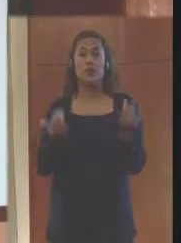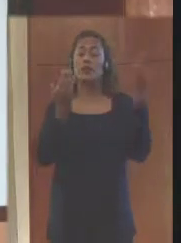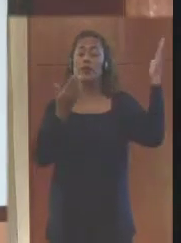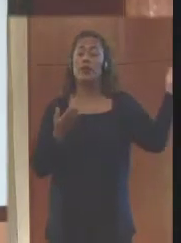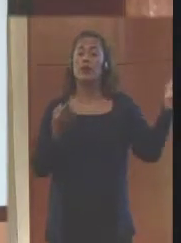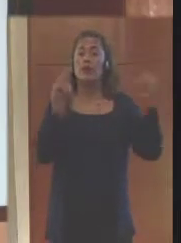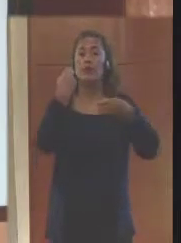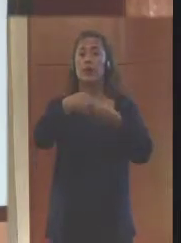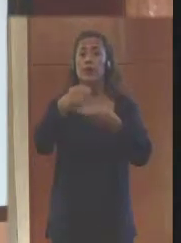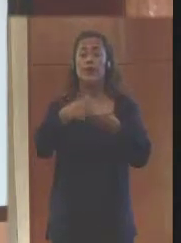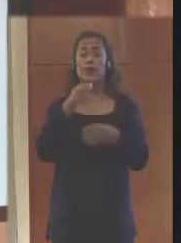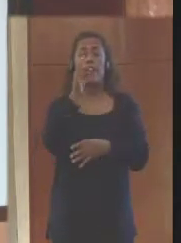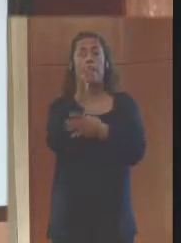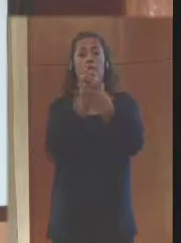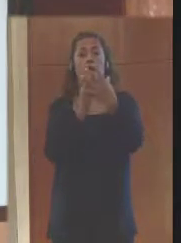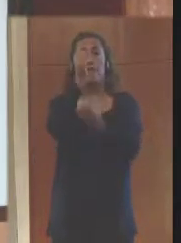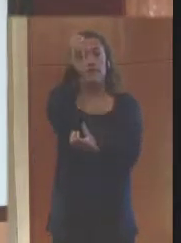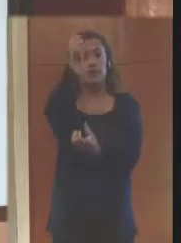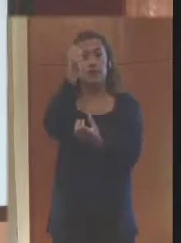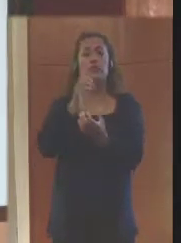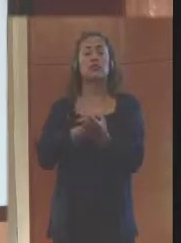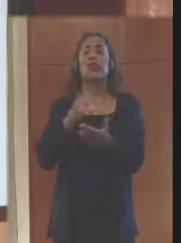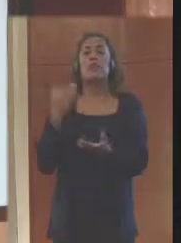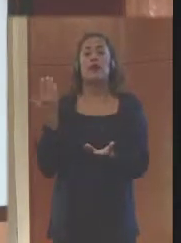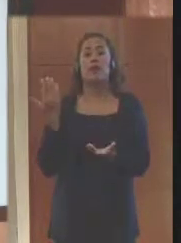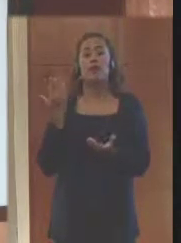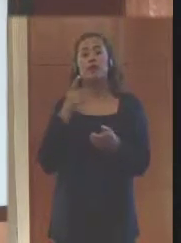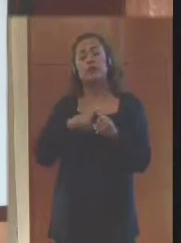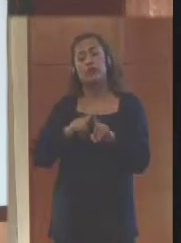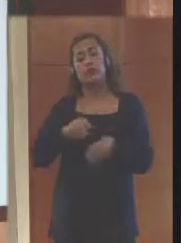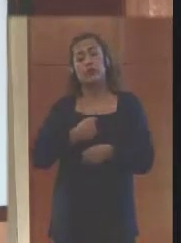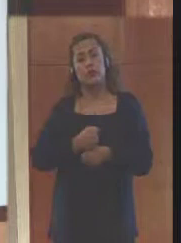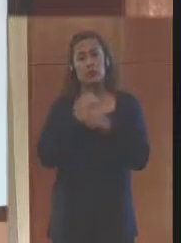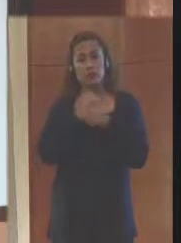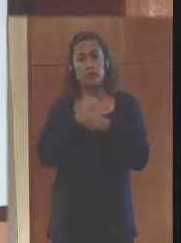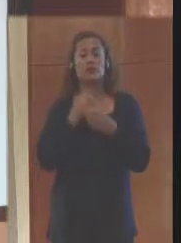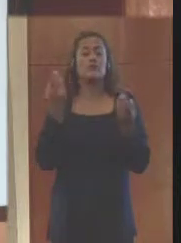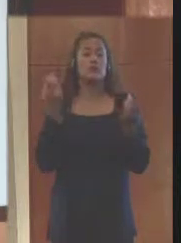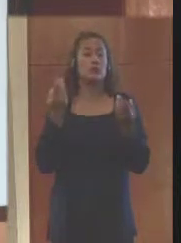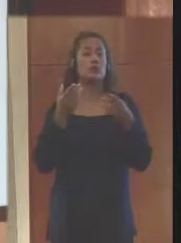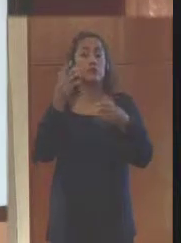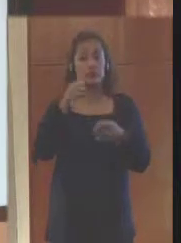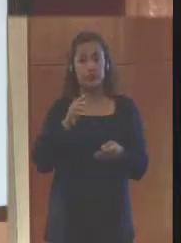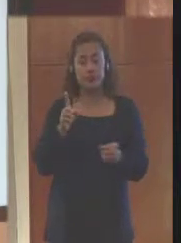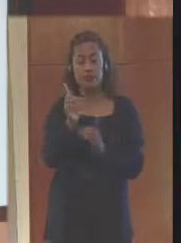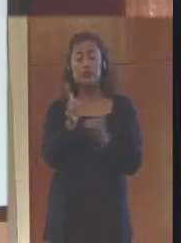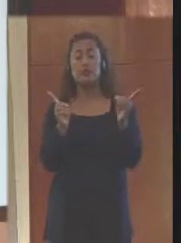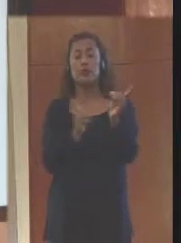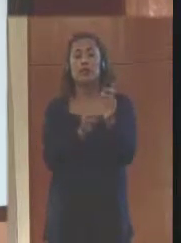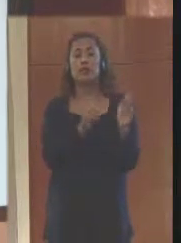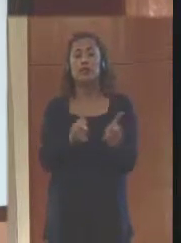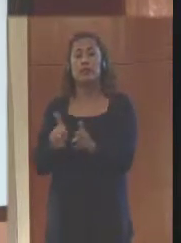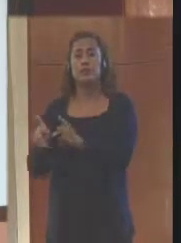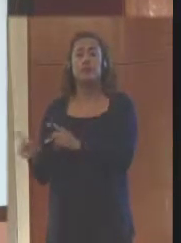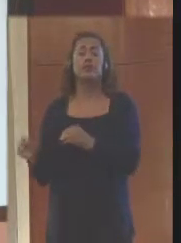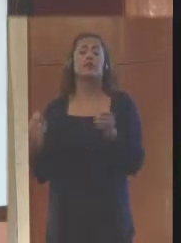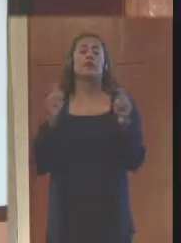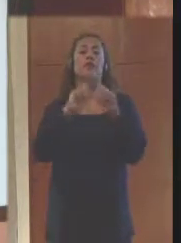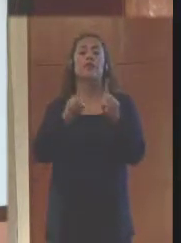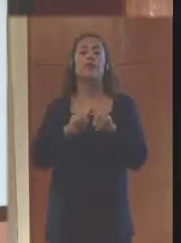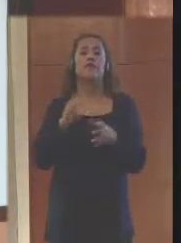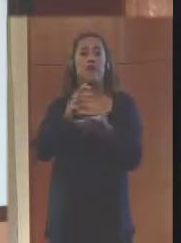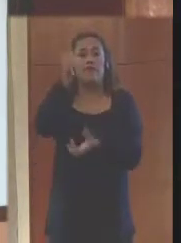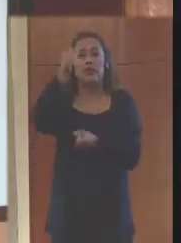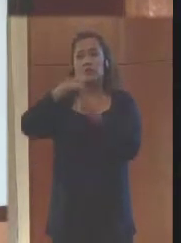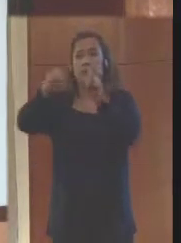participación de la Federación de Aseguradores Colombianos, FASE-COLDA, del Departamento Nacional de Planeación y de las Federaciones